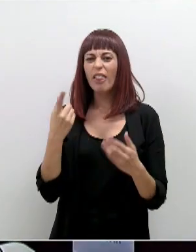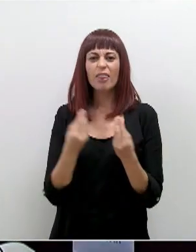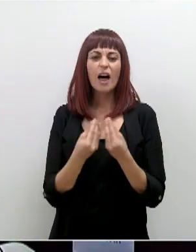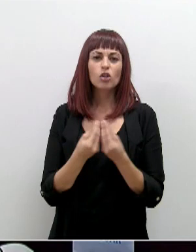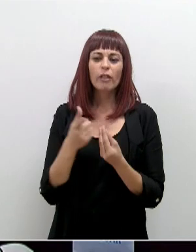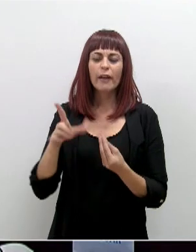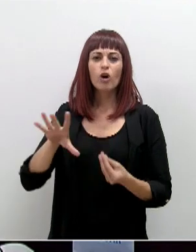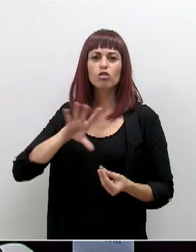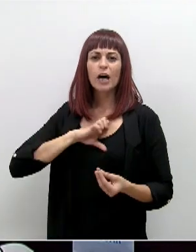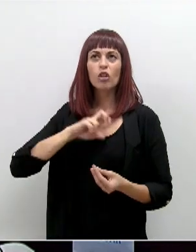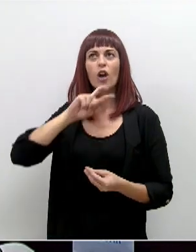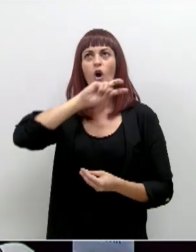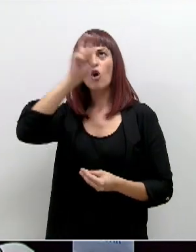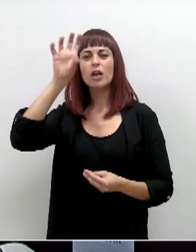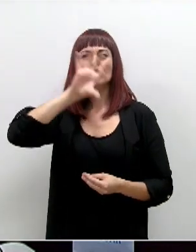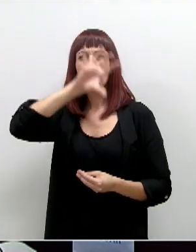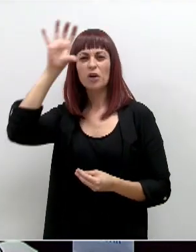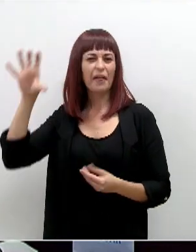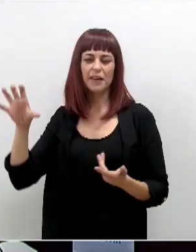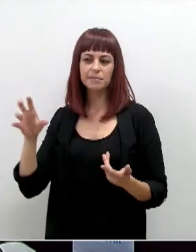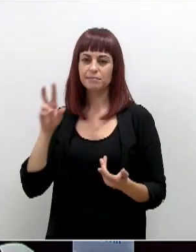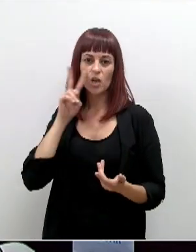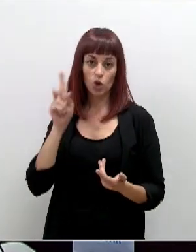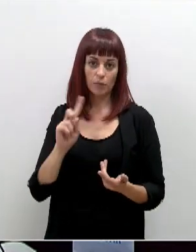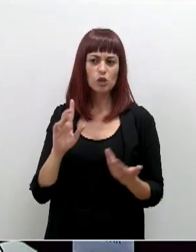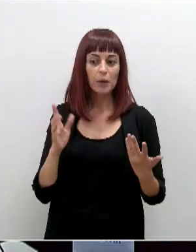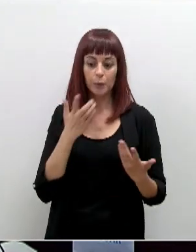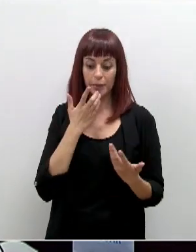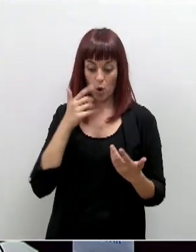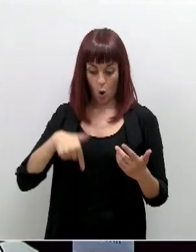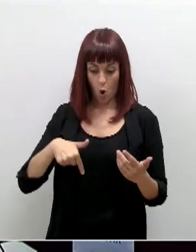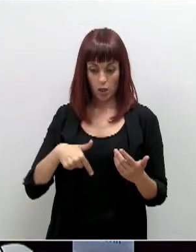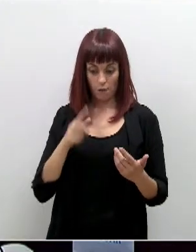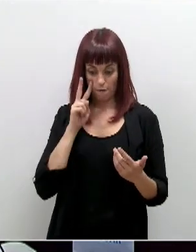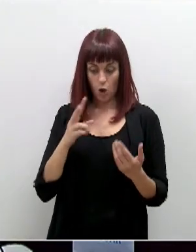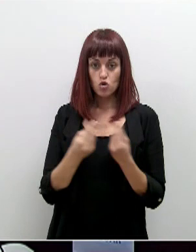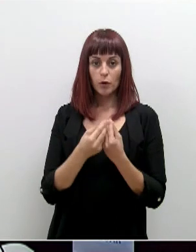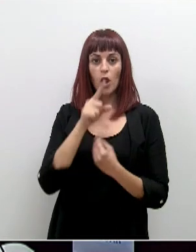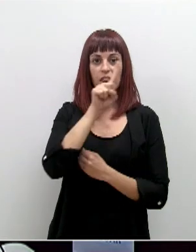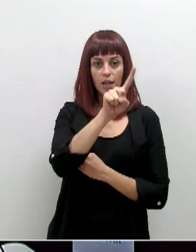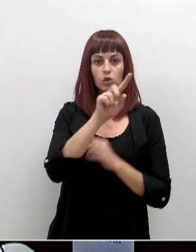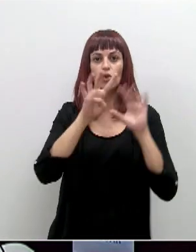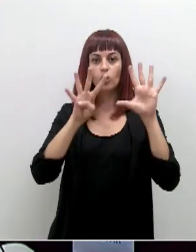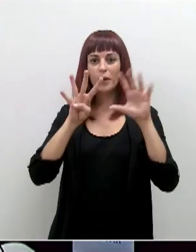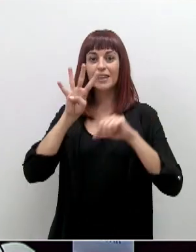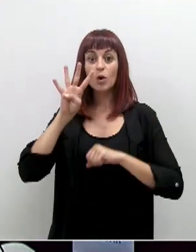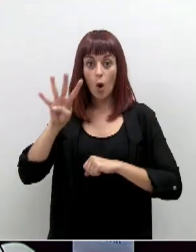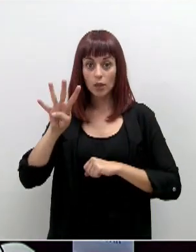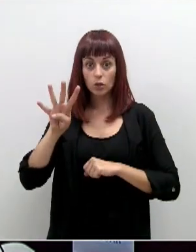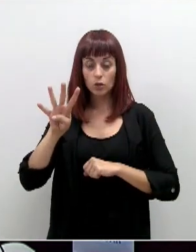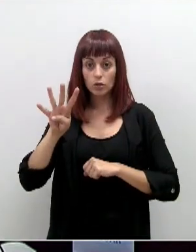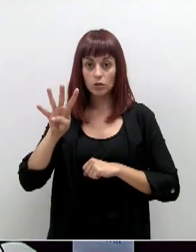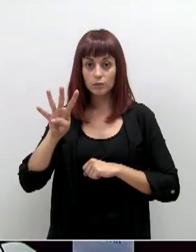contagios de otras comunidades en sus informes, pero si miro el dato de hoy, 194 de 9